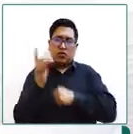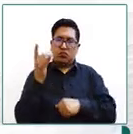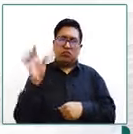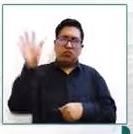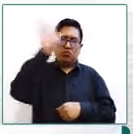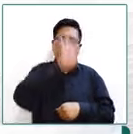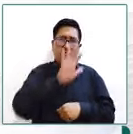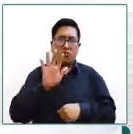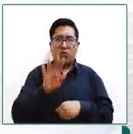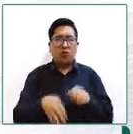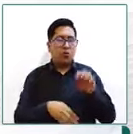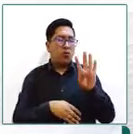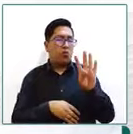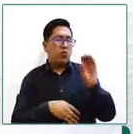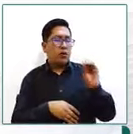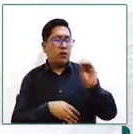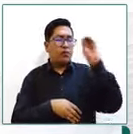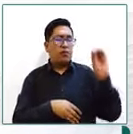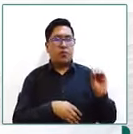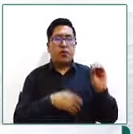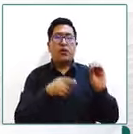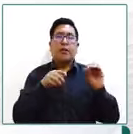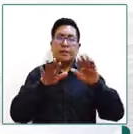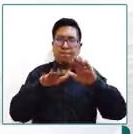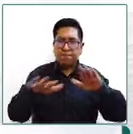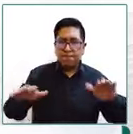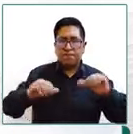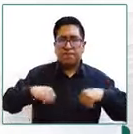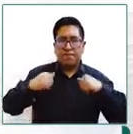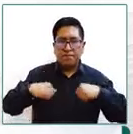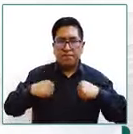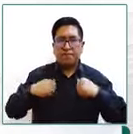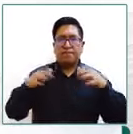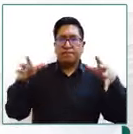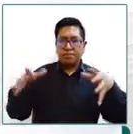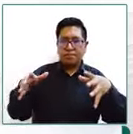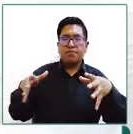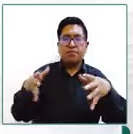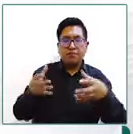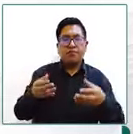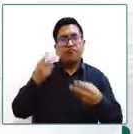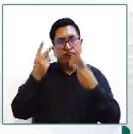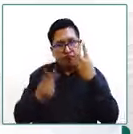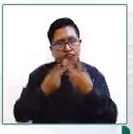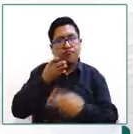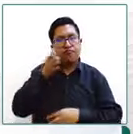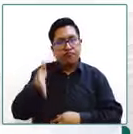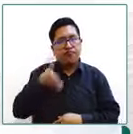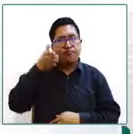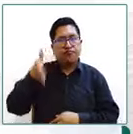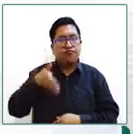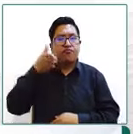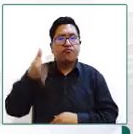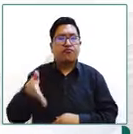40% de las niñas niños y adolescentes reciben visitas familiares